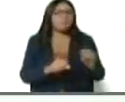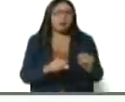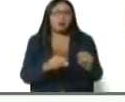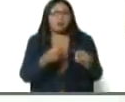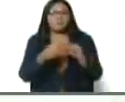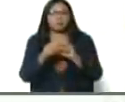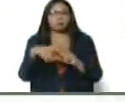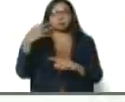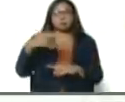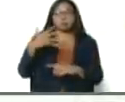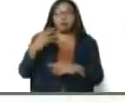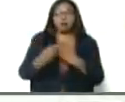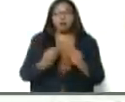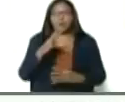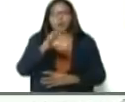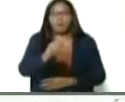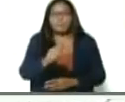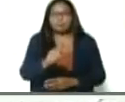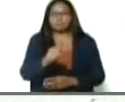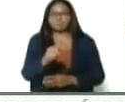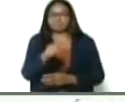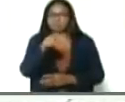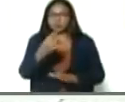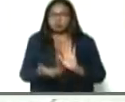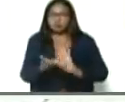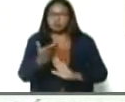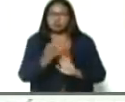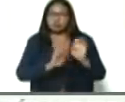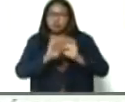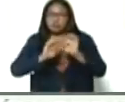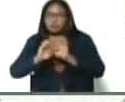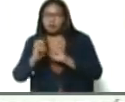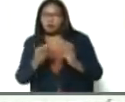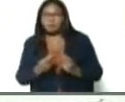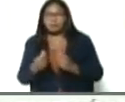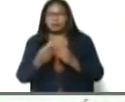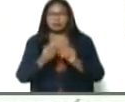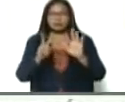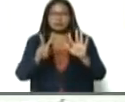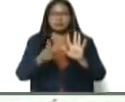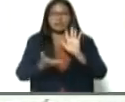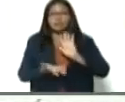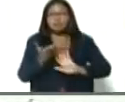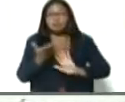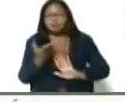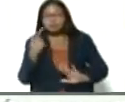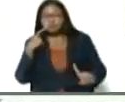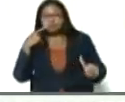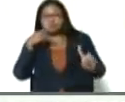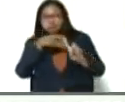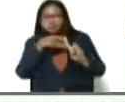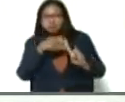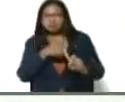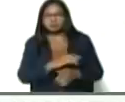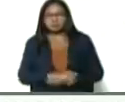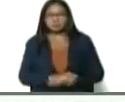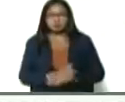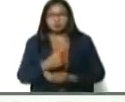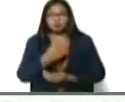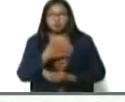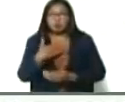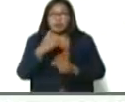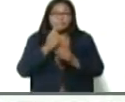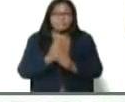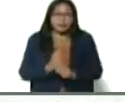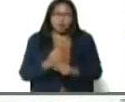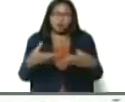a un servicio. Así que este vértice, número 7, es vital en esa dirección. Y yo aspiro que el Gabinete